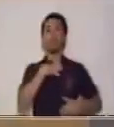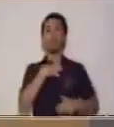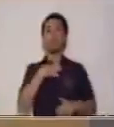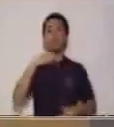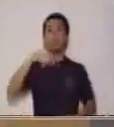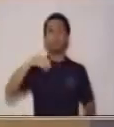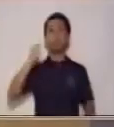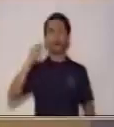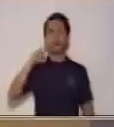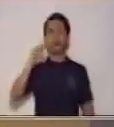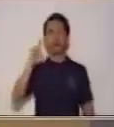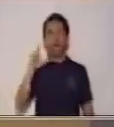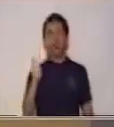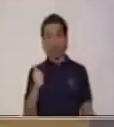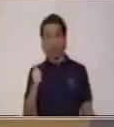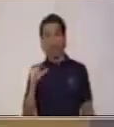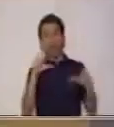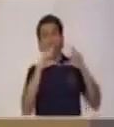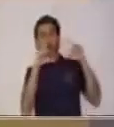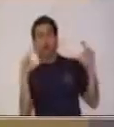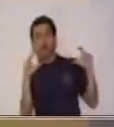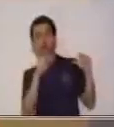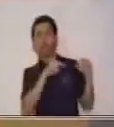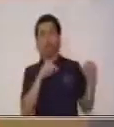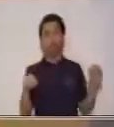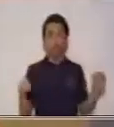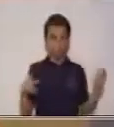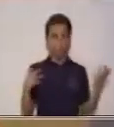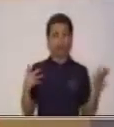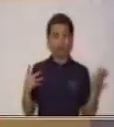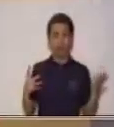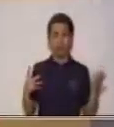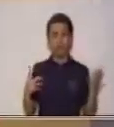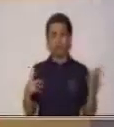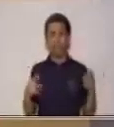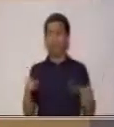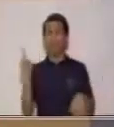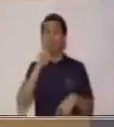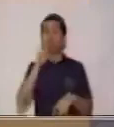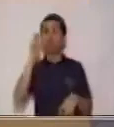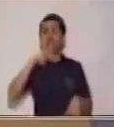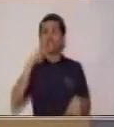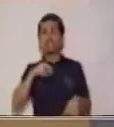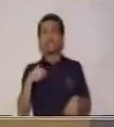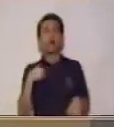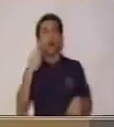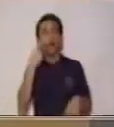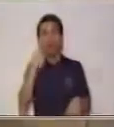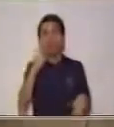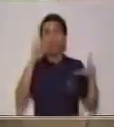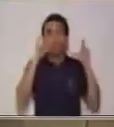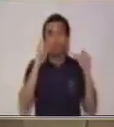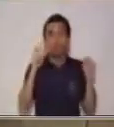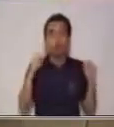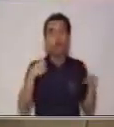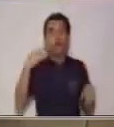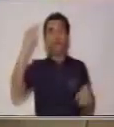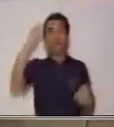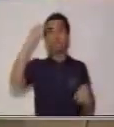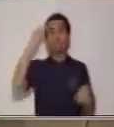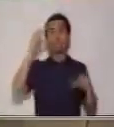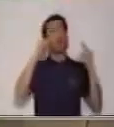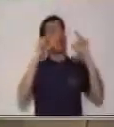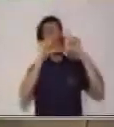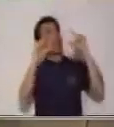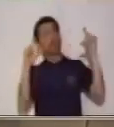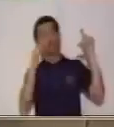identidad gráfica es la marca del producto. No hay necesidad de que yo tenga el producto o lo vea. Simplemente con